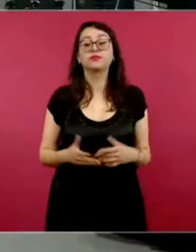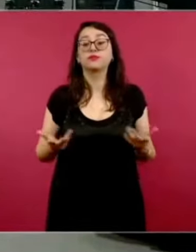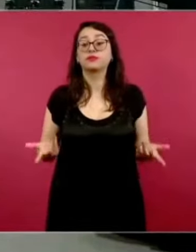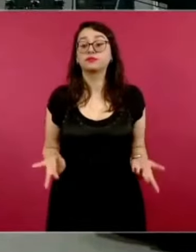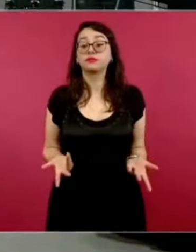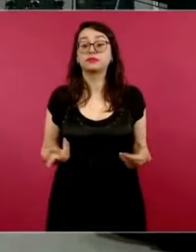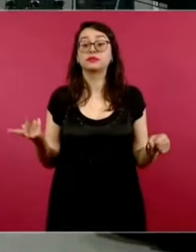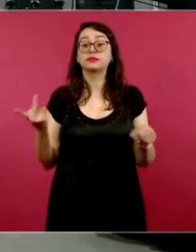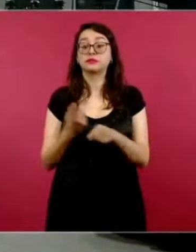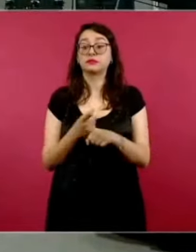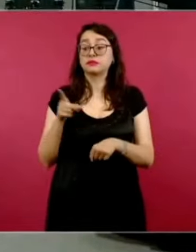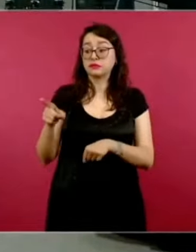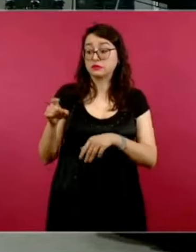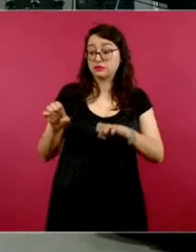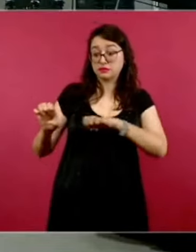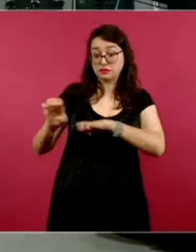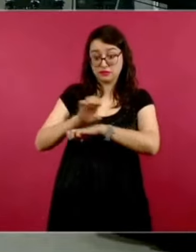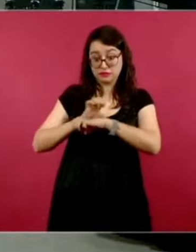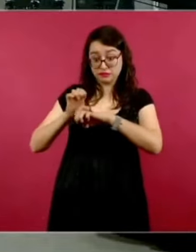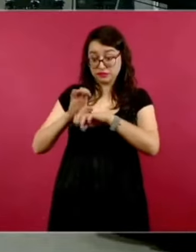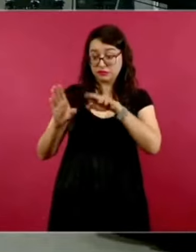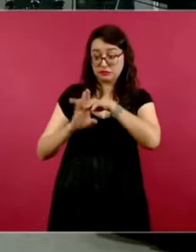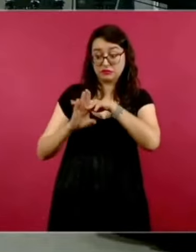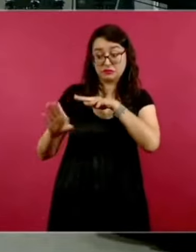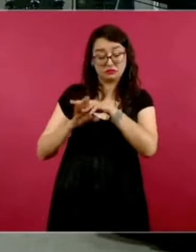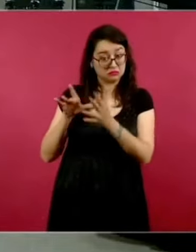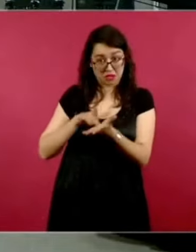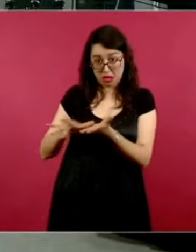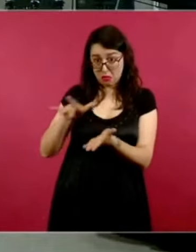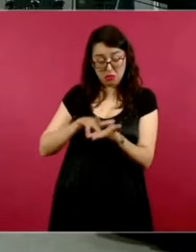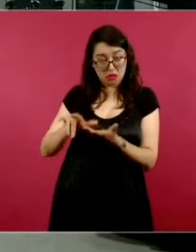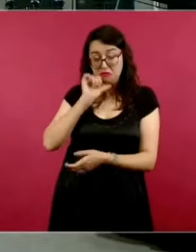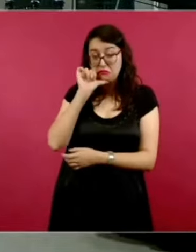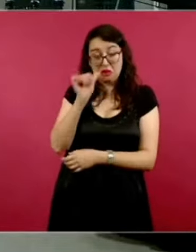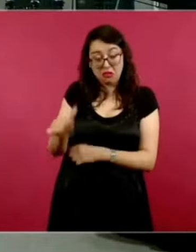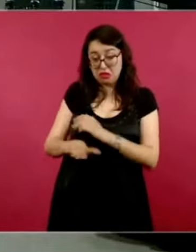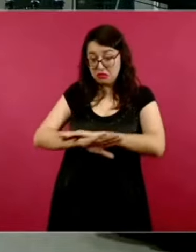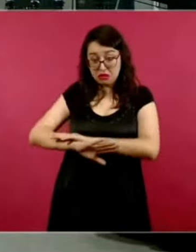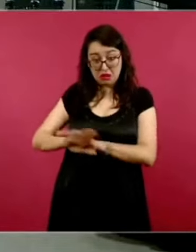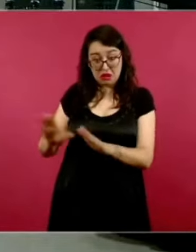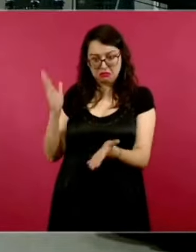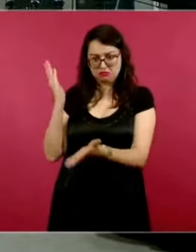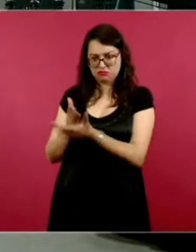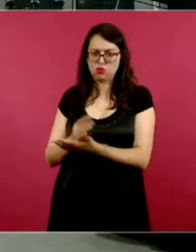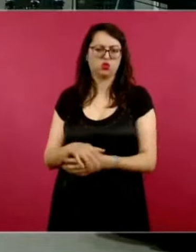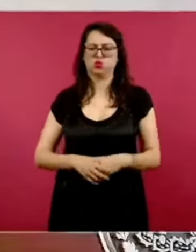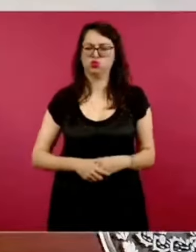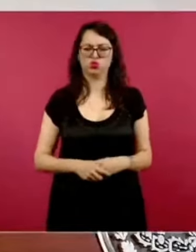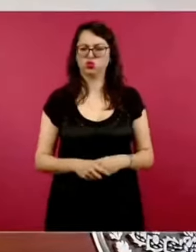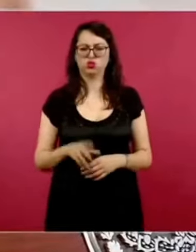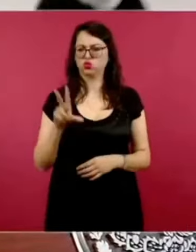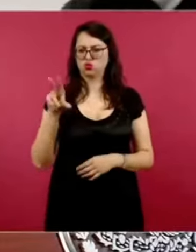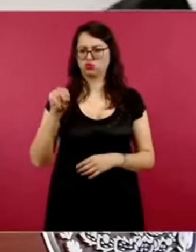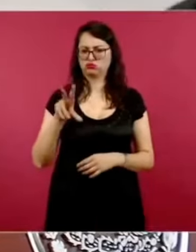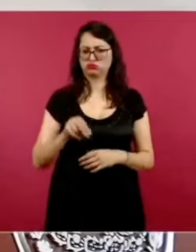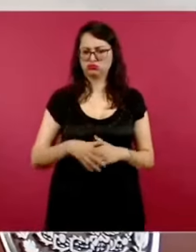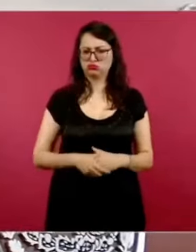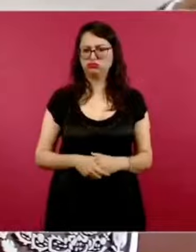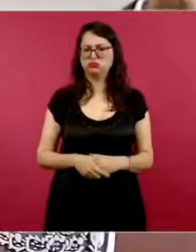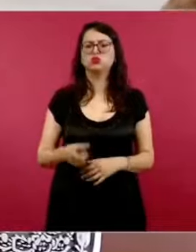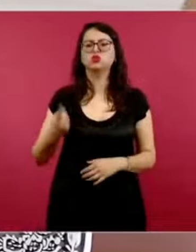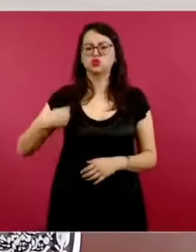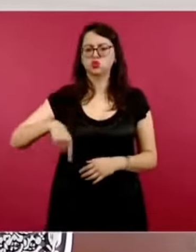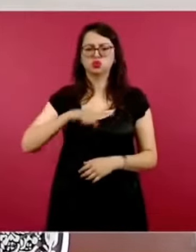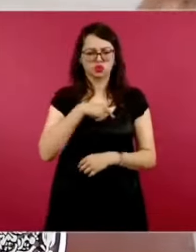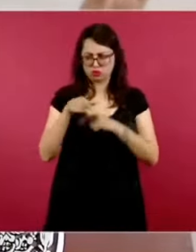apoyo para migrantes ecuatorianos en este No, no, nosotros seguimos manteniendo nuestra relación sin ningún problema. Yo lo único que quiero es